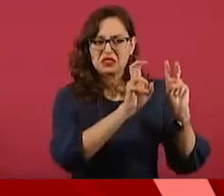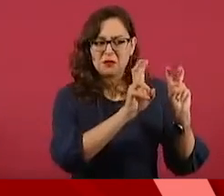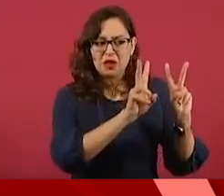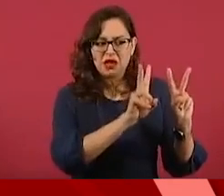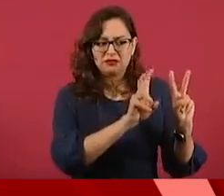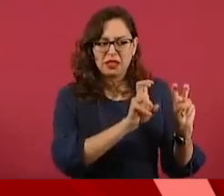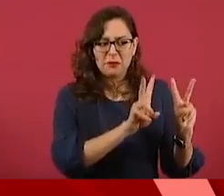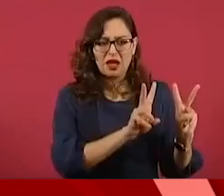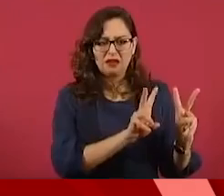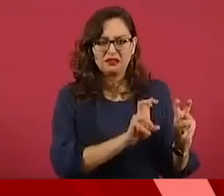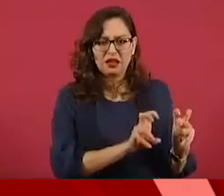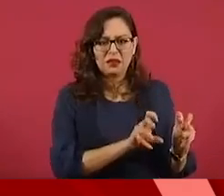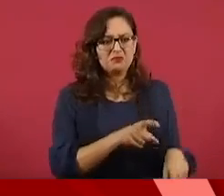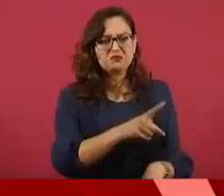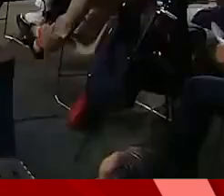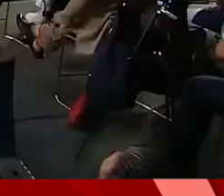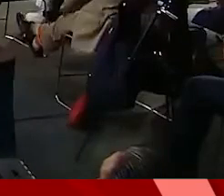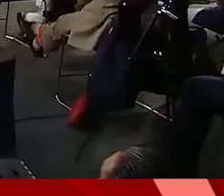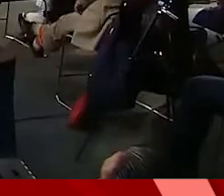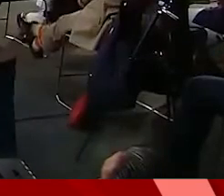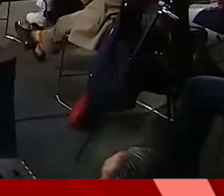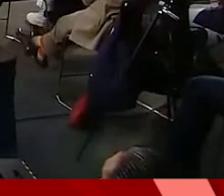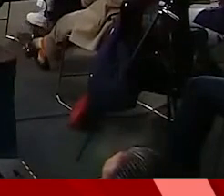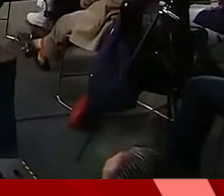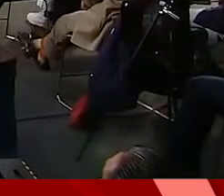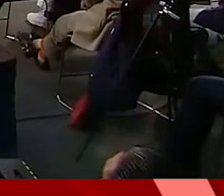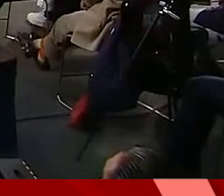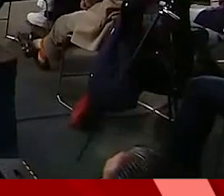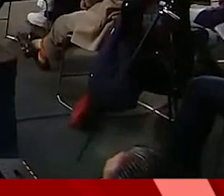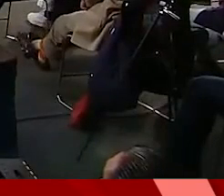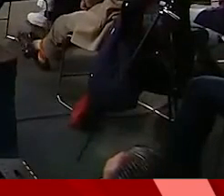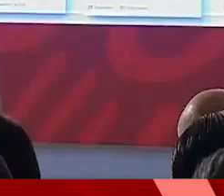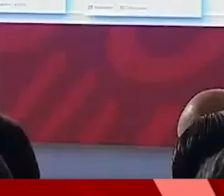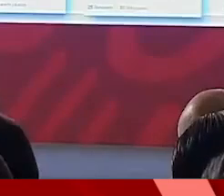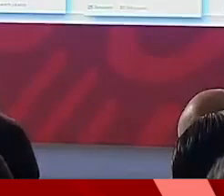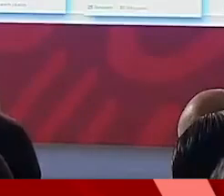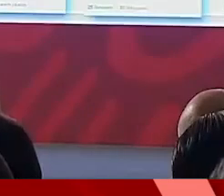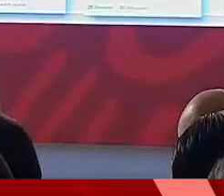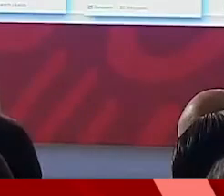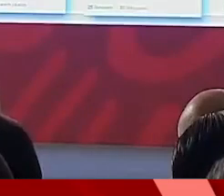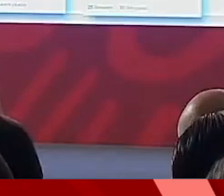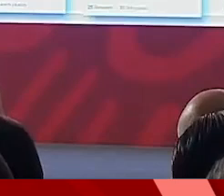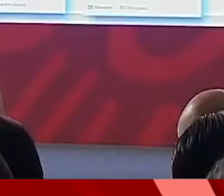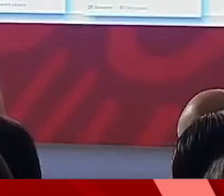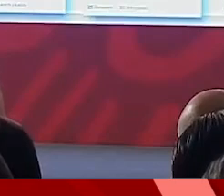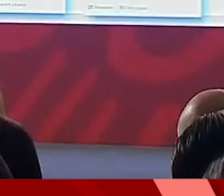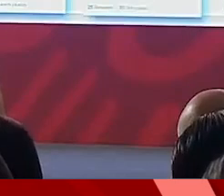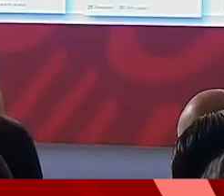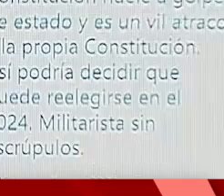acerca de la guerra, las masacres, la corrupción